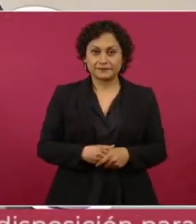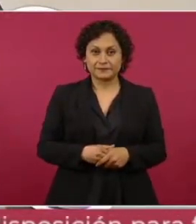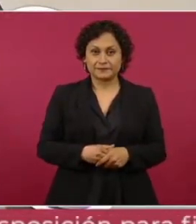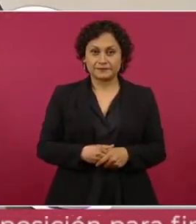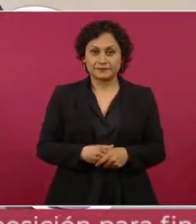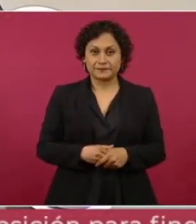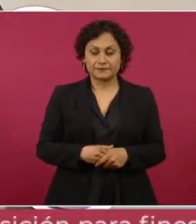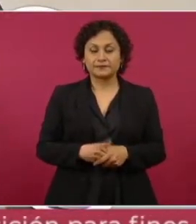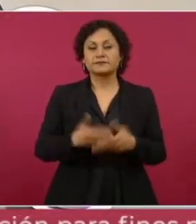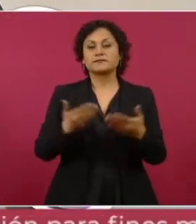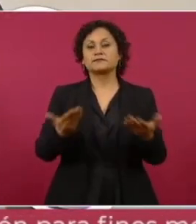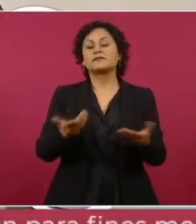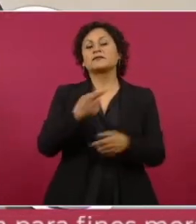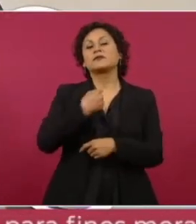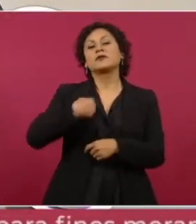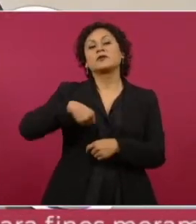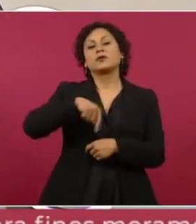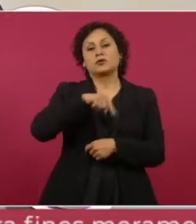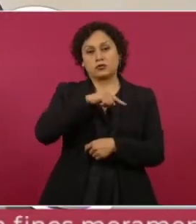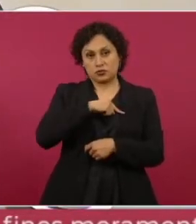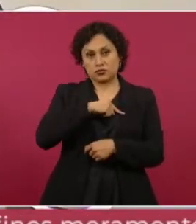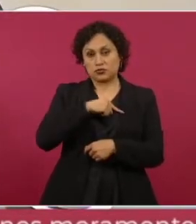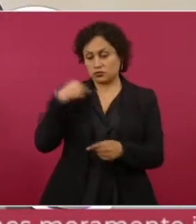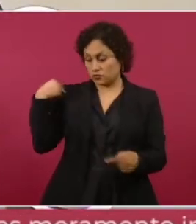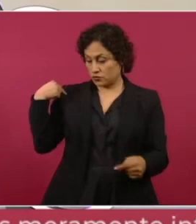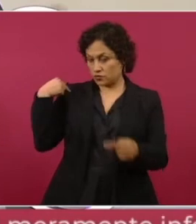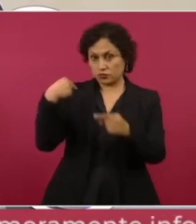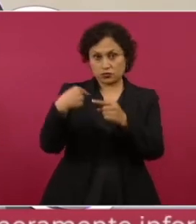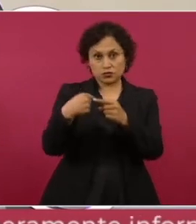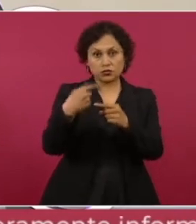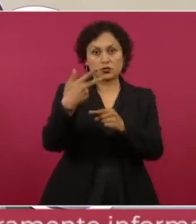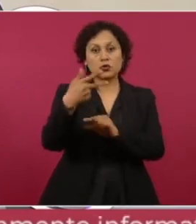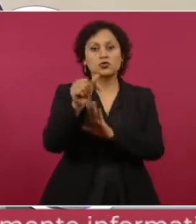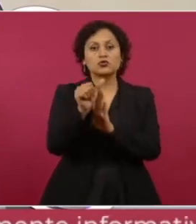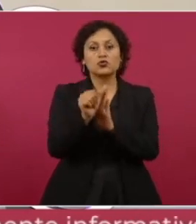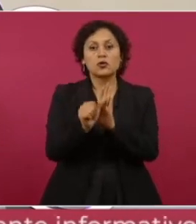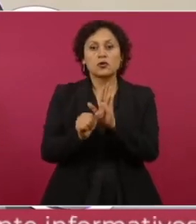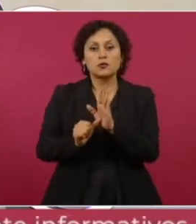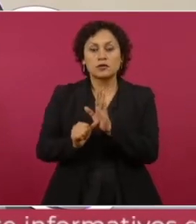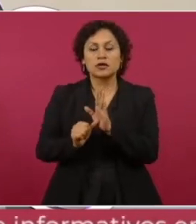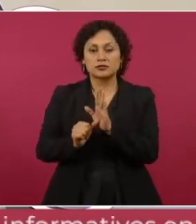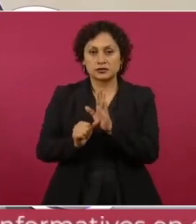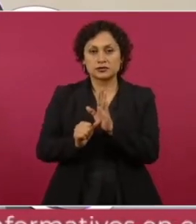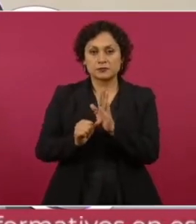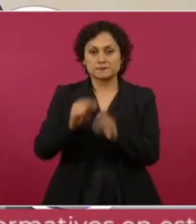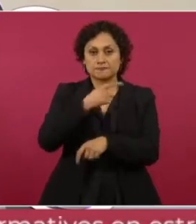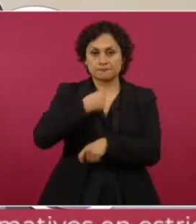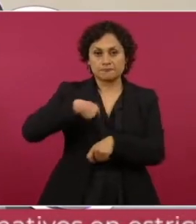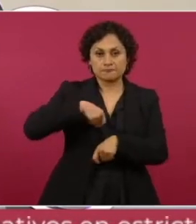Hemos estado en ocho meses, los últimos ocho meses, trabajando